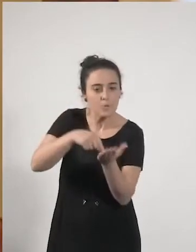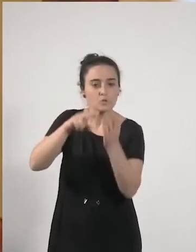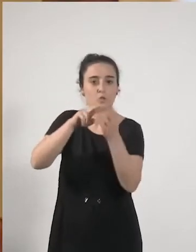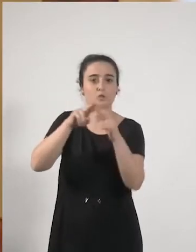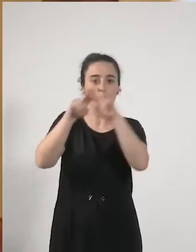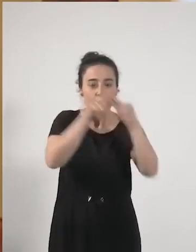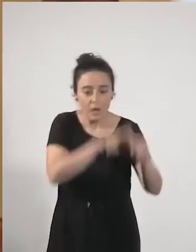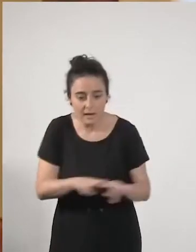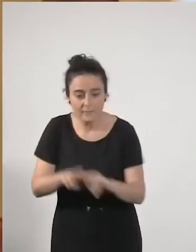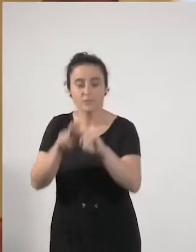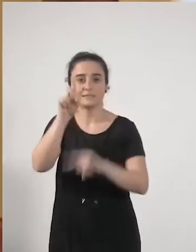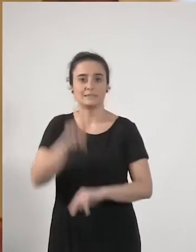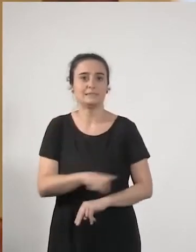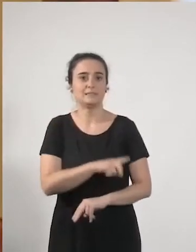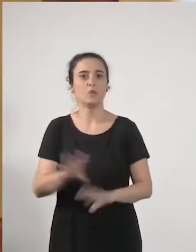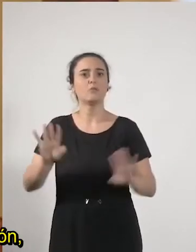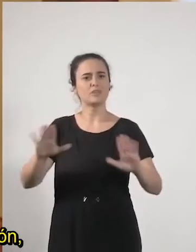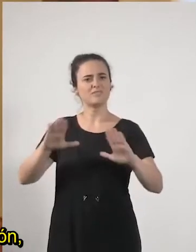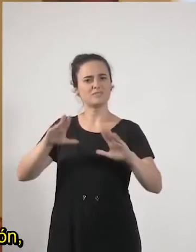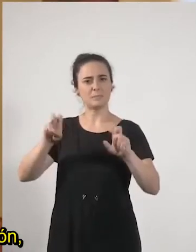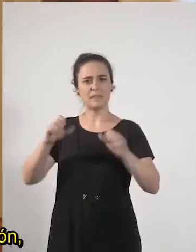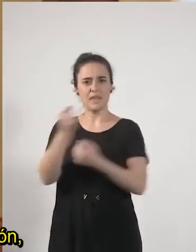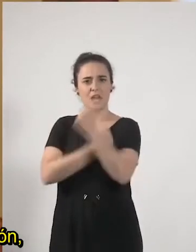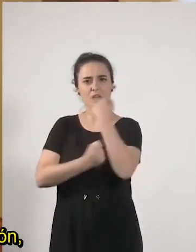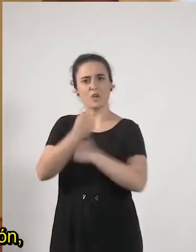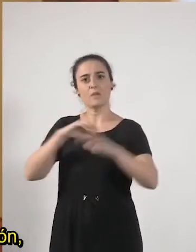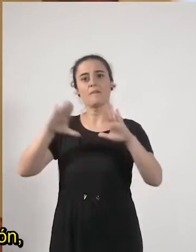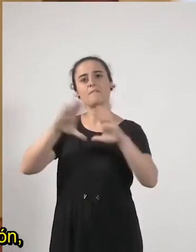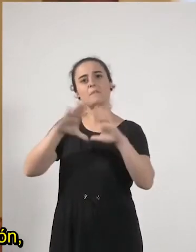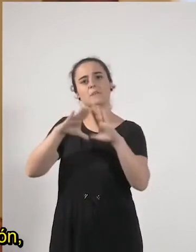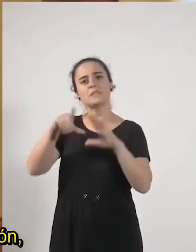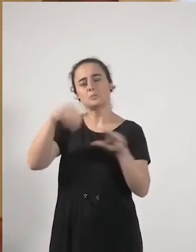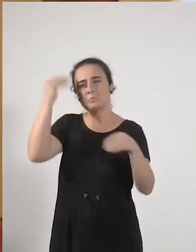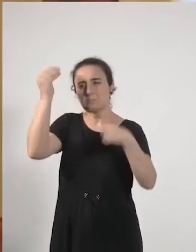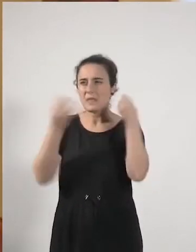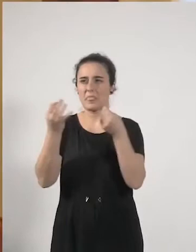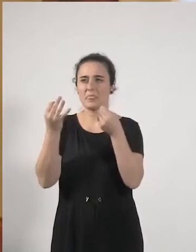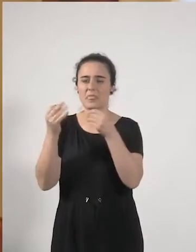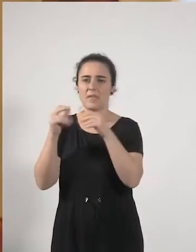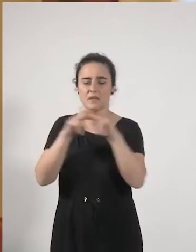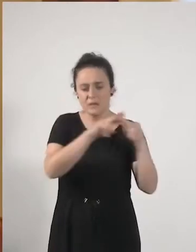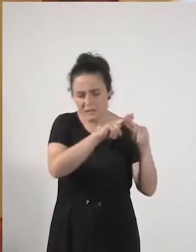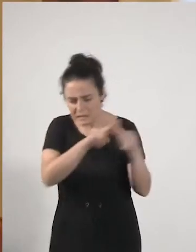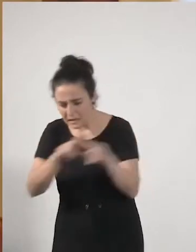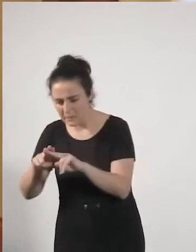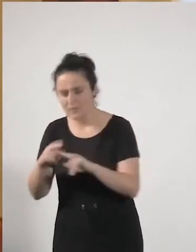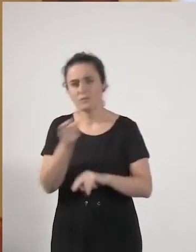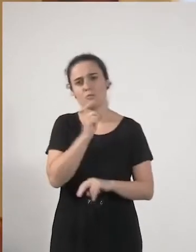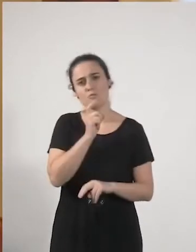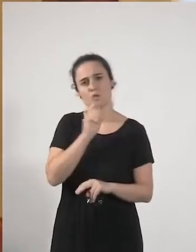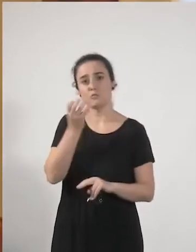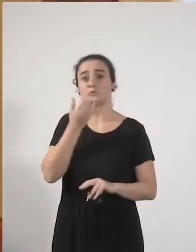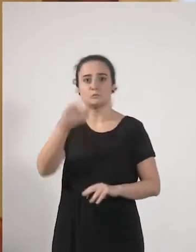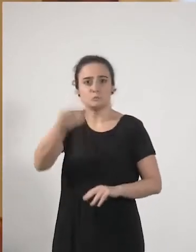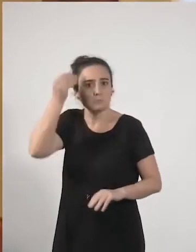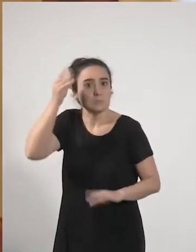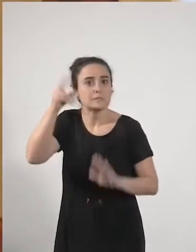sentido desde la economía feminista plantearías que se haga esta revisión si te parece que esta es una de las medidas